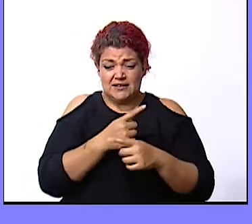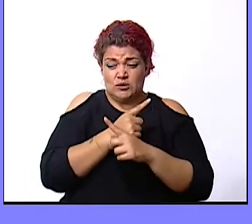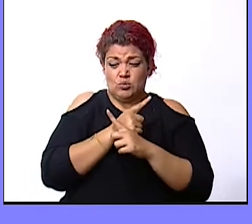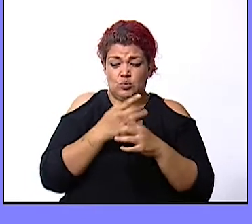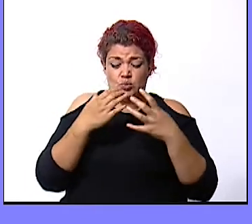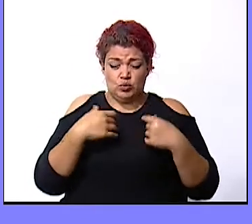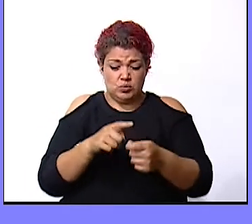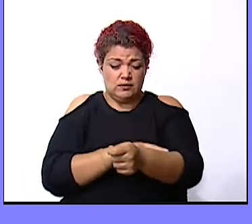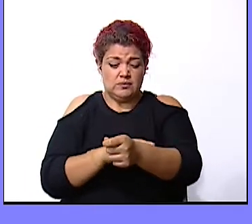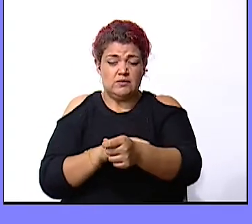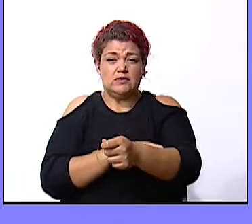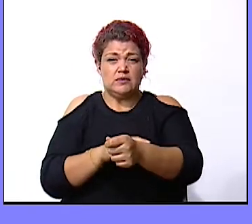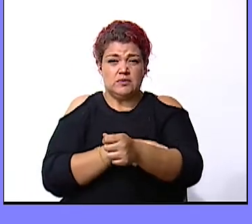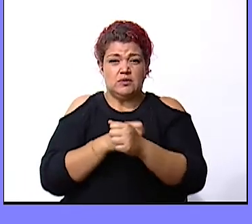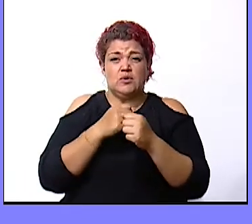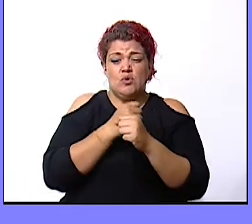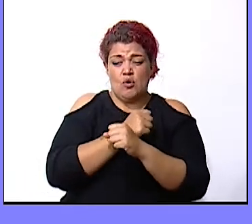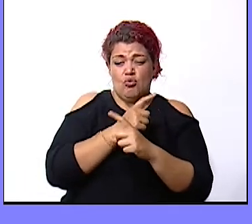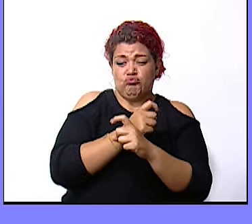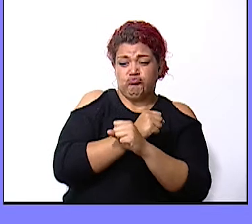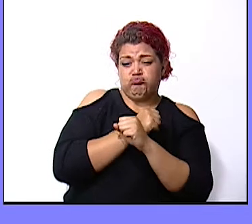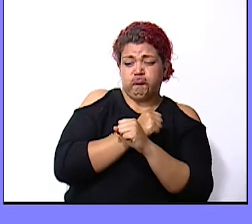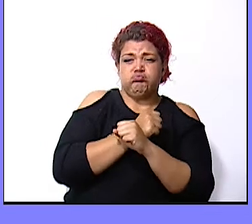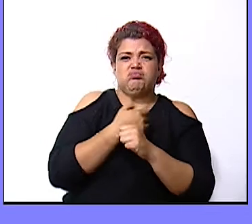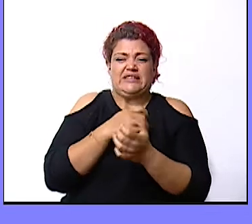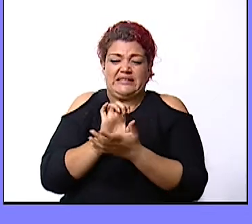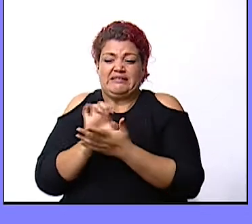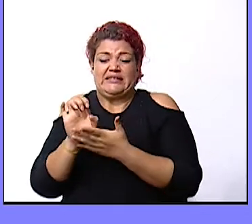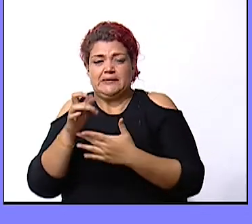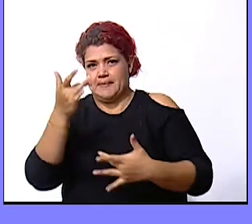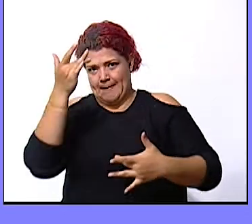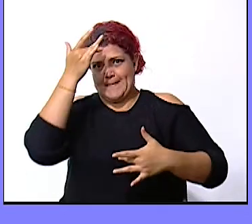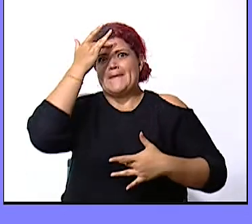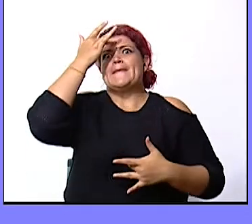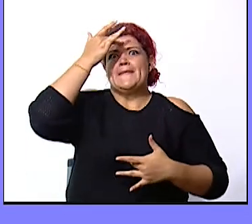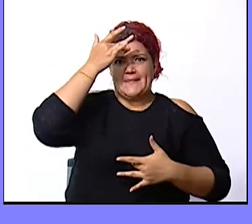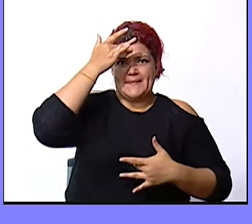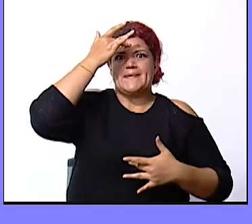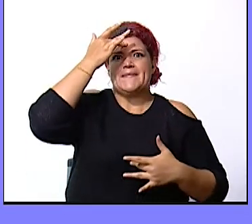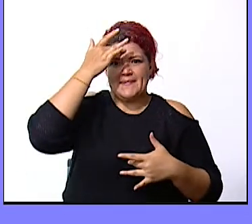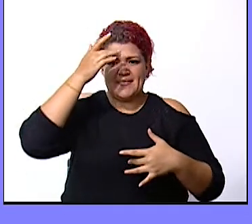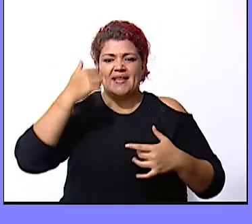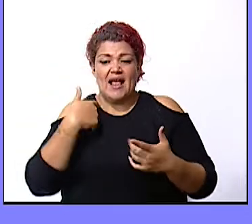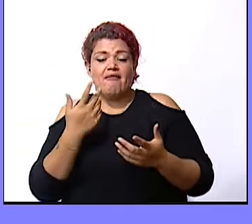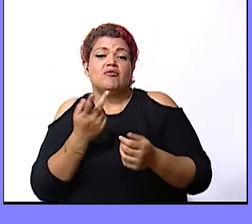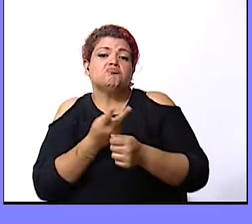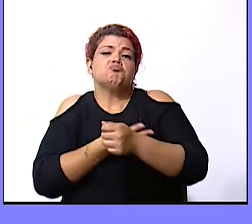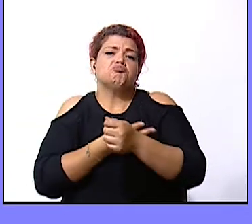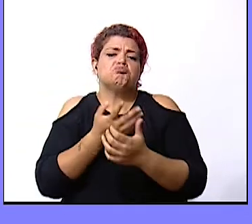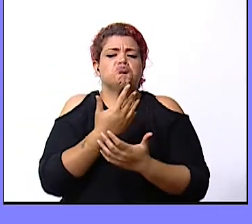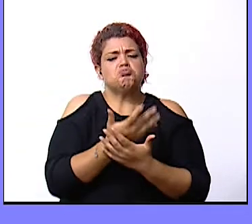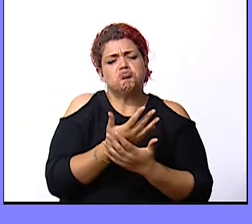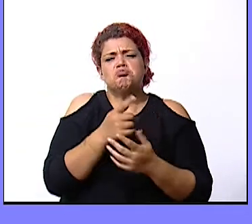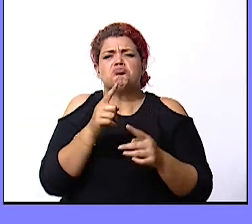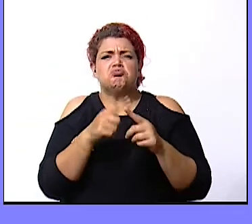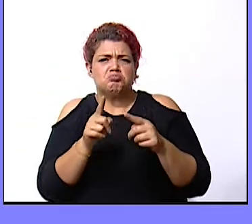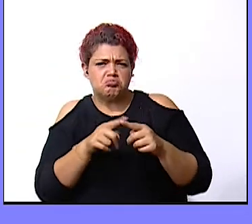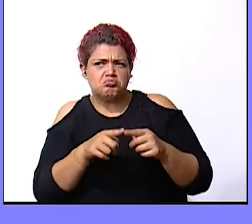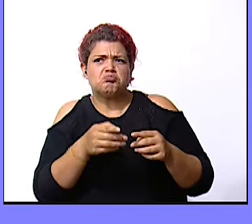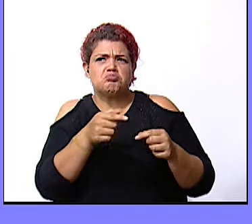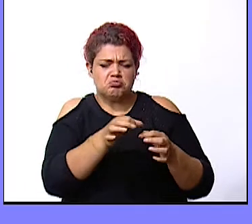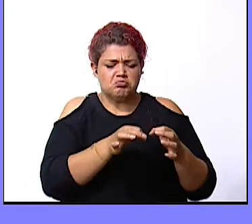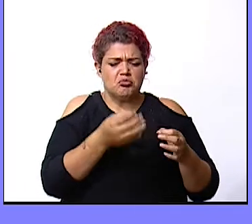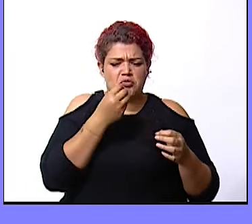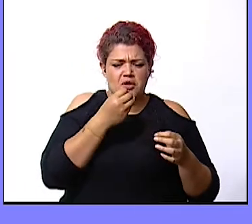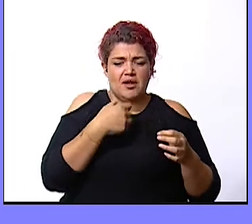sangre te llenarán y evitarán que te puedas enfermar las legumbres serán de utilidad